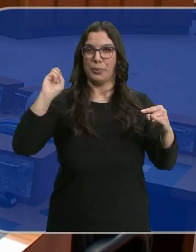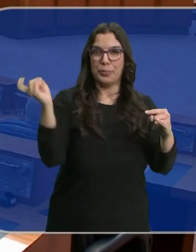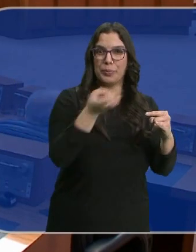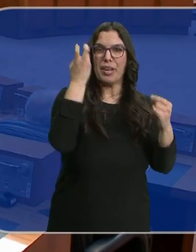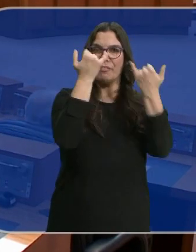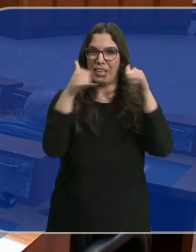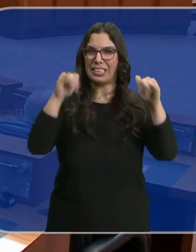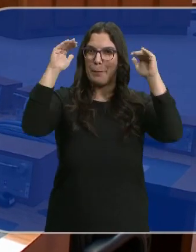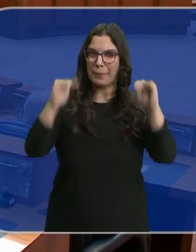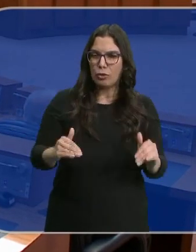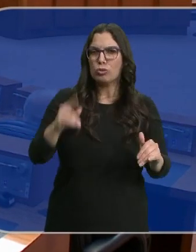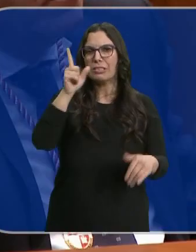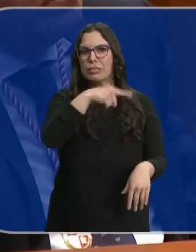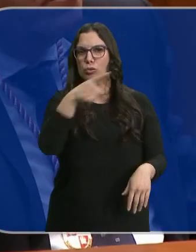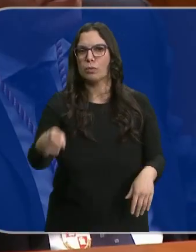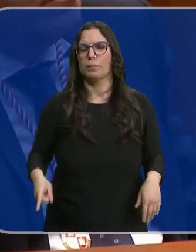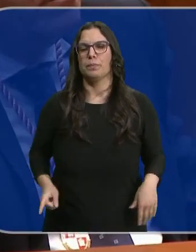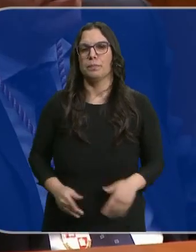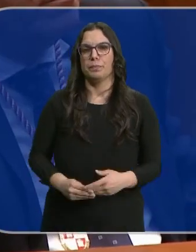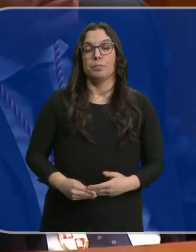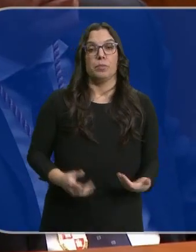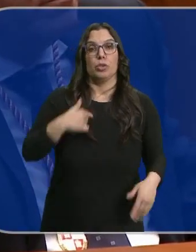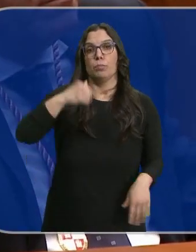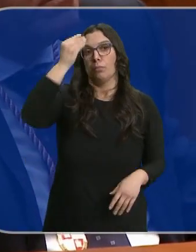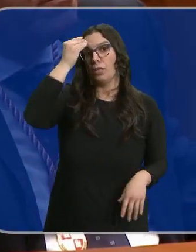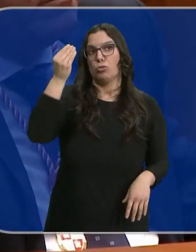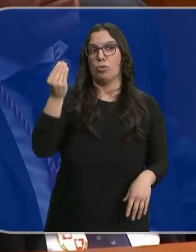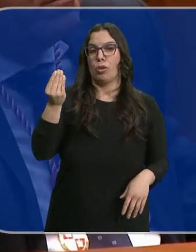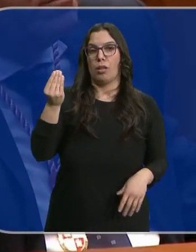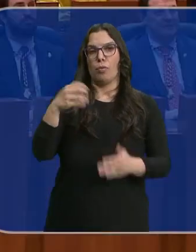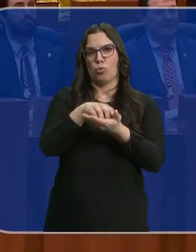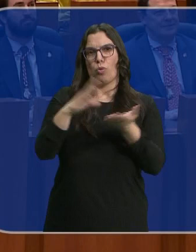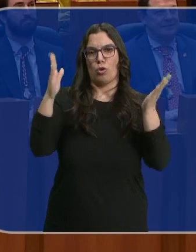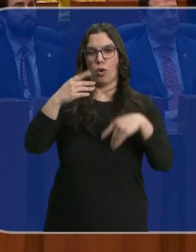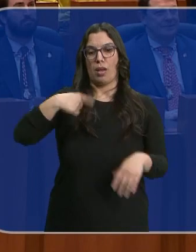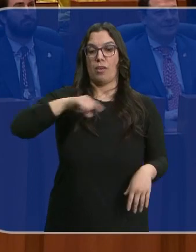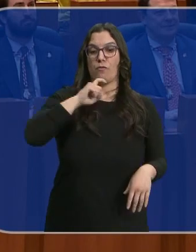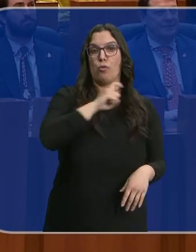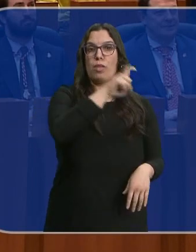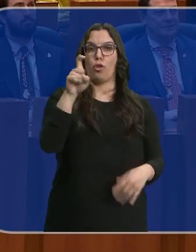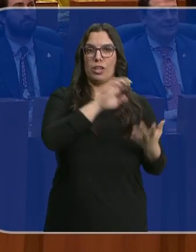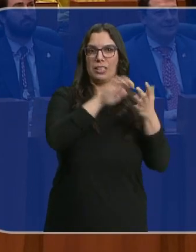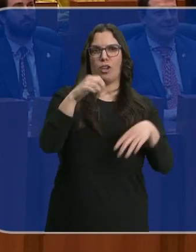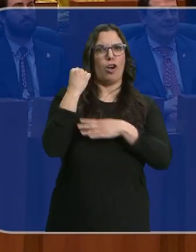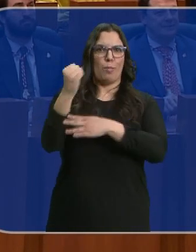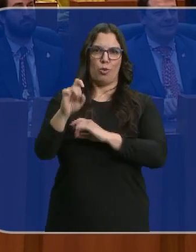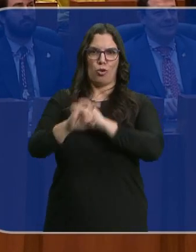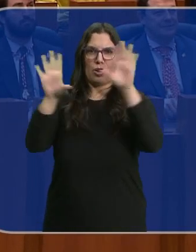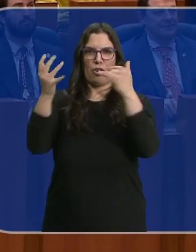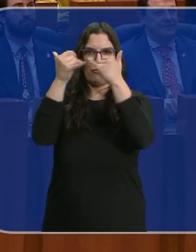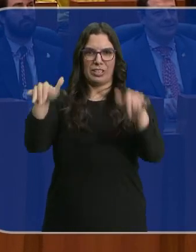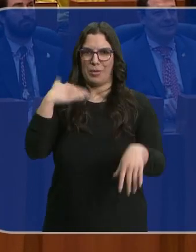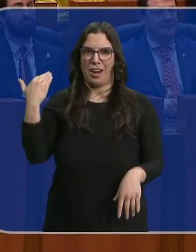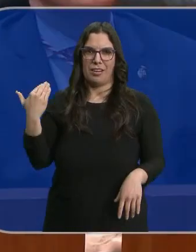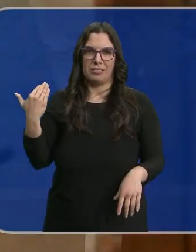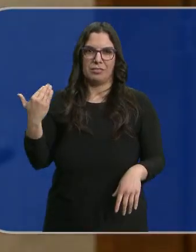en torno al Día de Castilla y León. Bueno, yo creo que nadie puede poner en duda el apoyo desde la Fundación Castilla y León a la fiesta